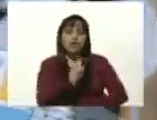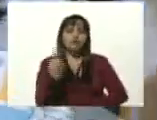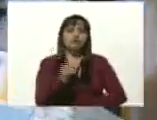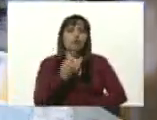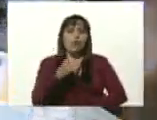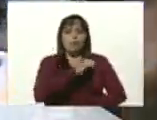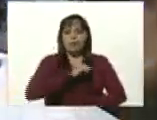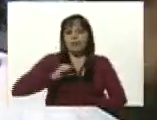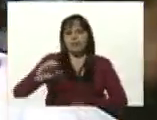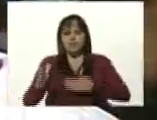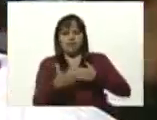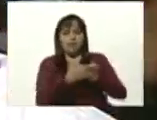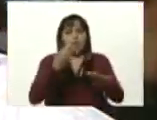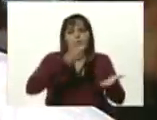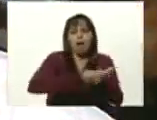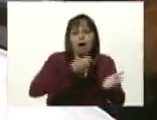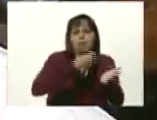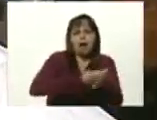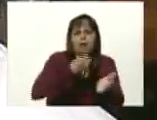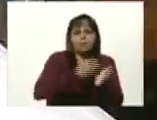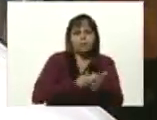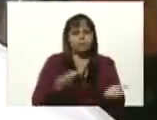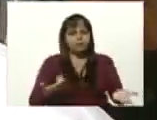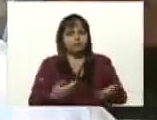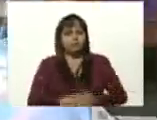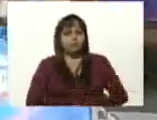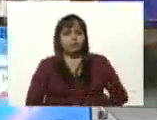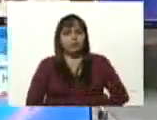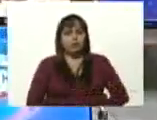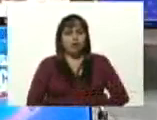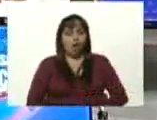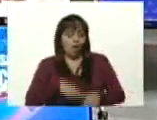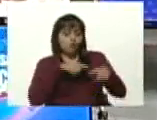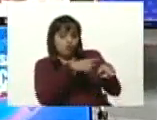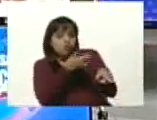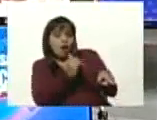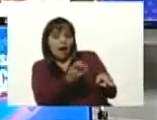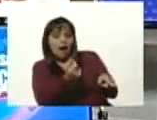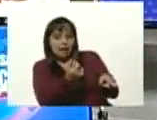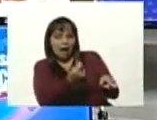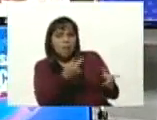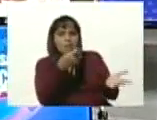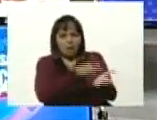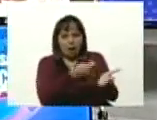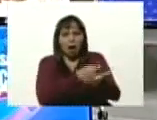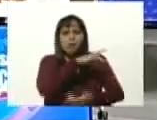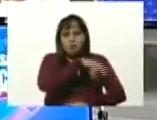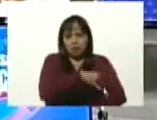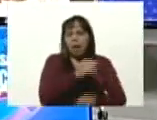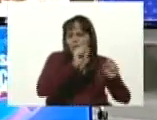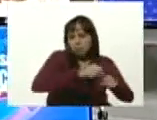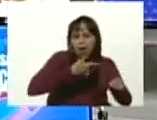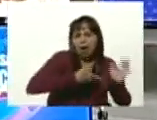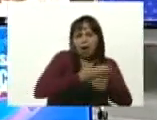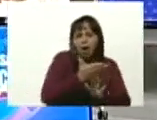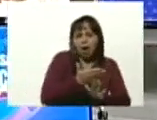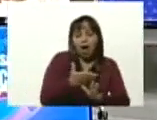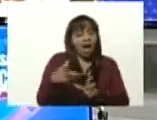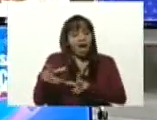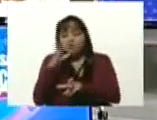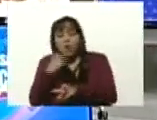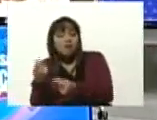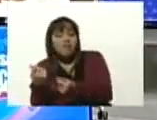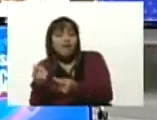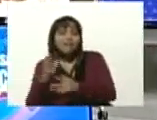privatizada. O tenías real para pagar una carrera universitaria o te olvidabas de la